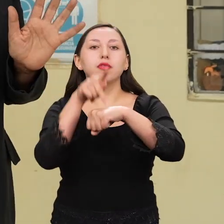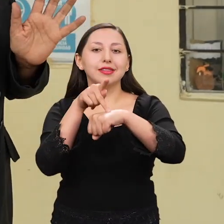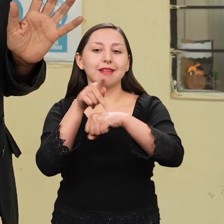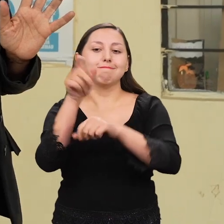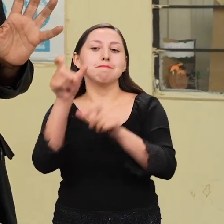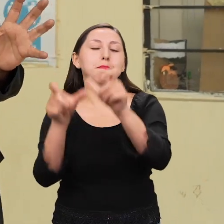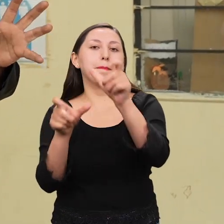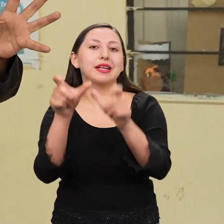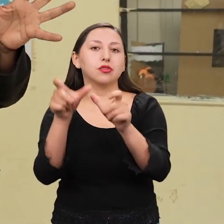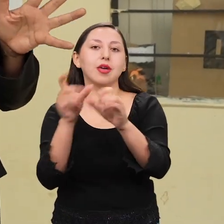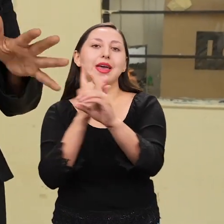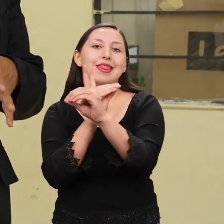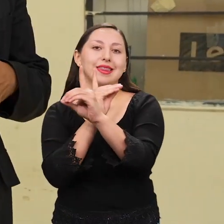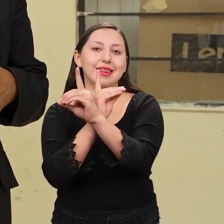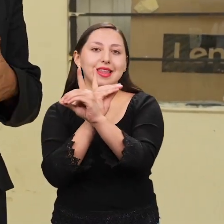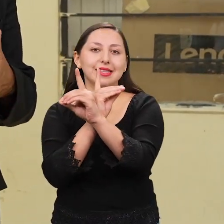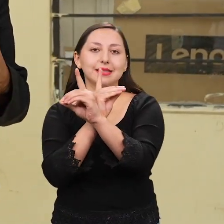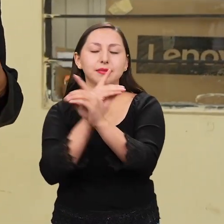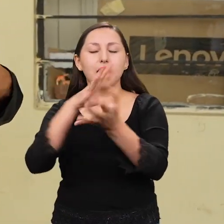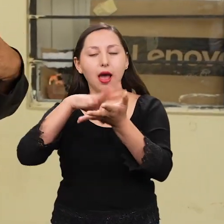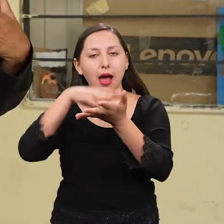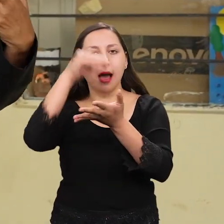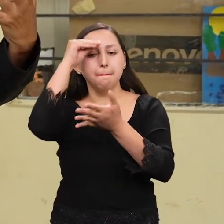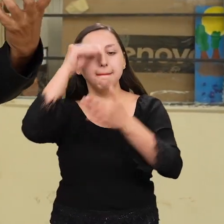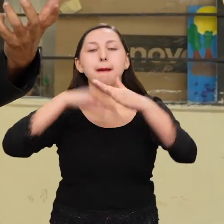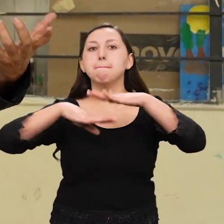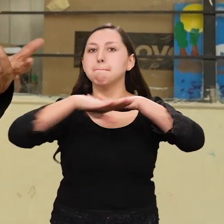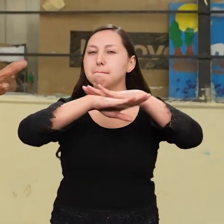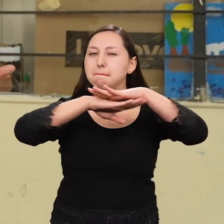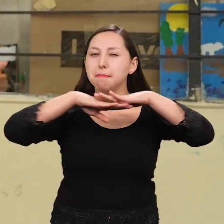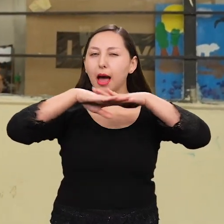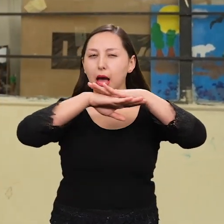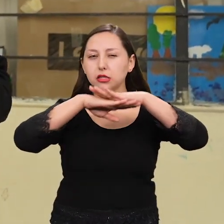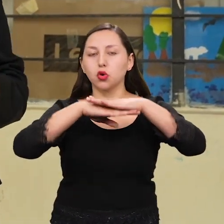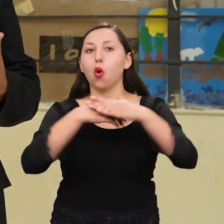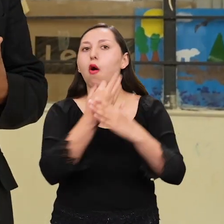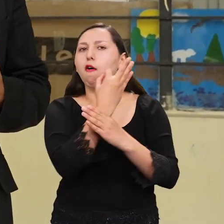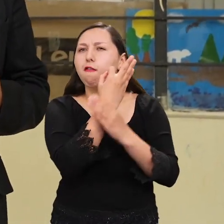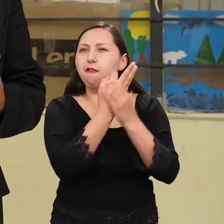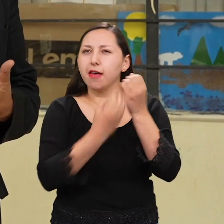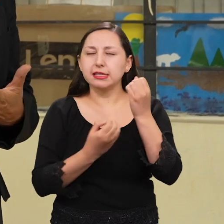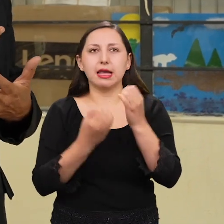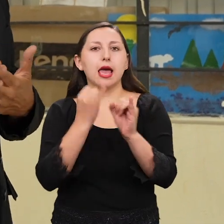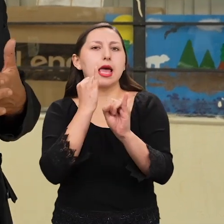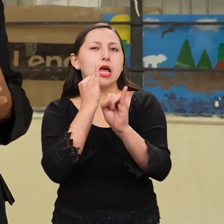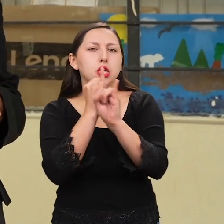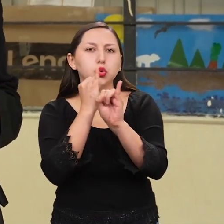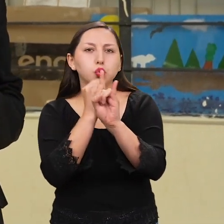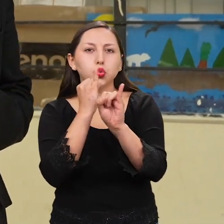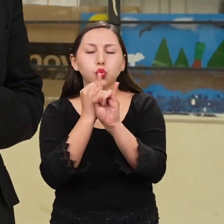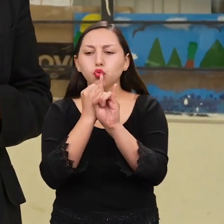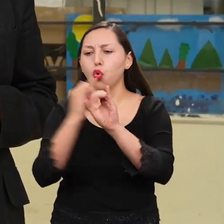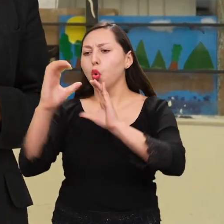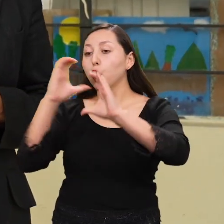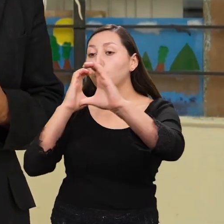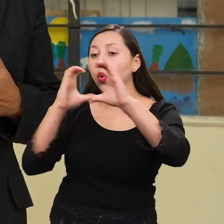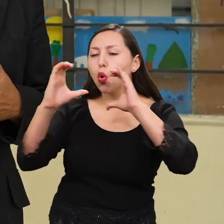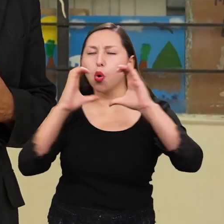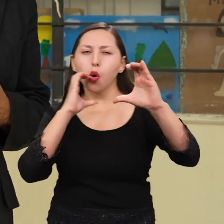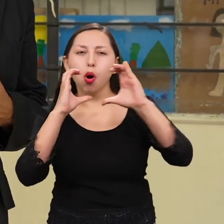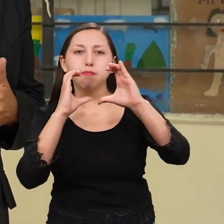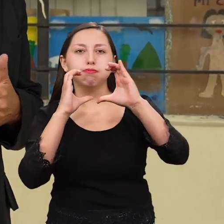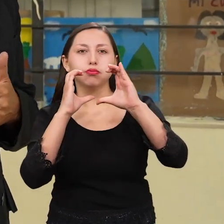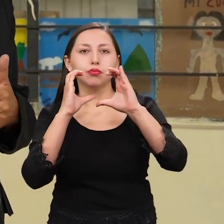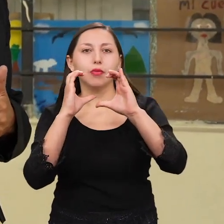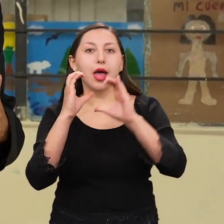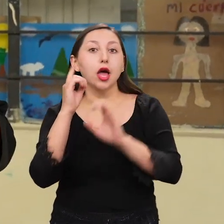Pero es un aprendizaje bastante básico. Pero ya en las federaciones, ya el contacto con las personas sordas hace